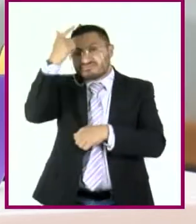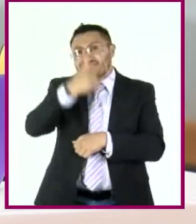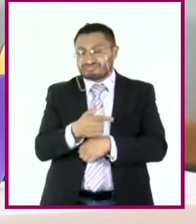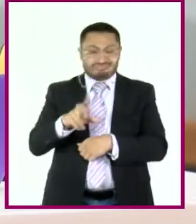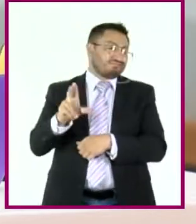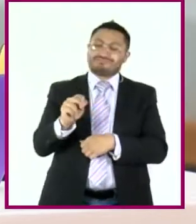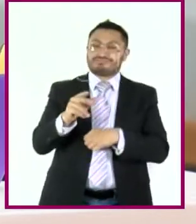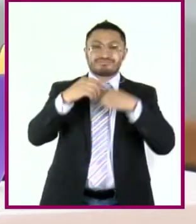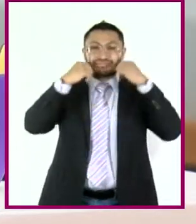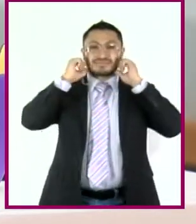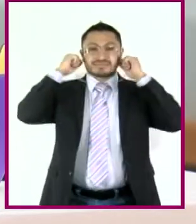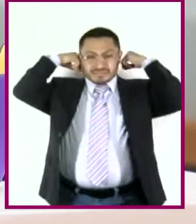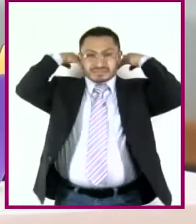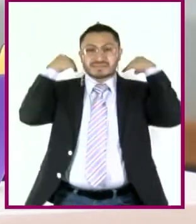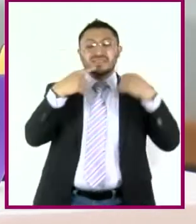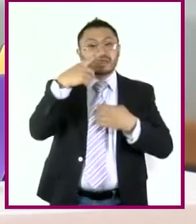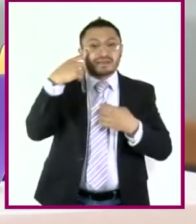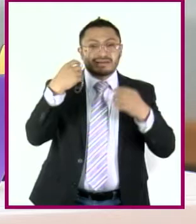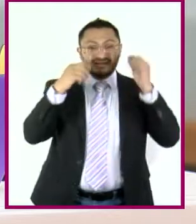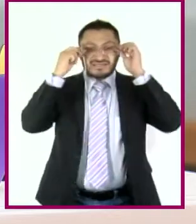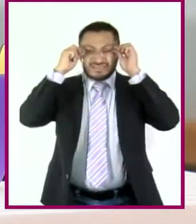¿Por qué crees que te duele la panza?